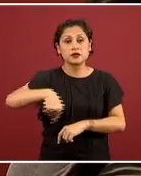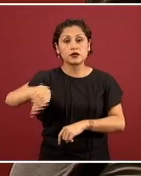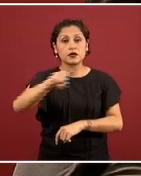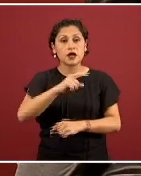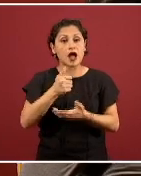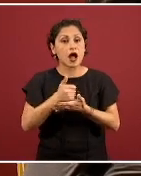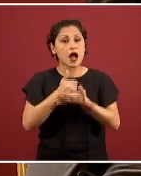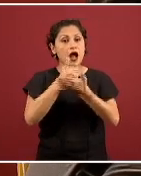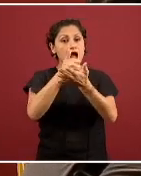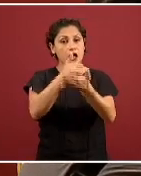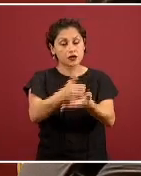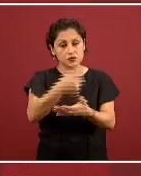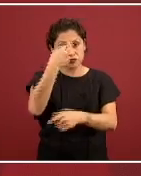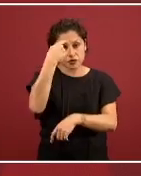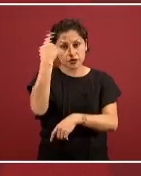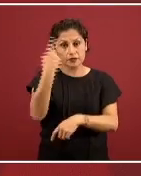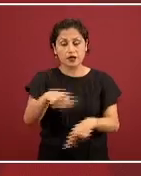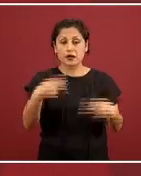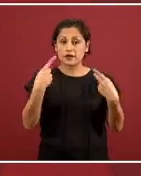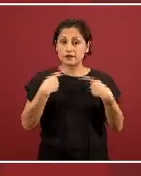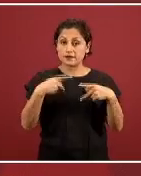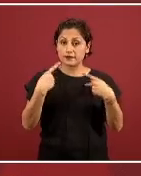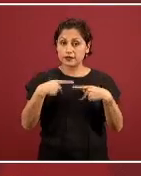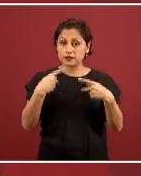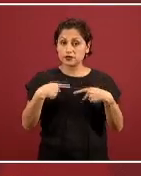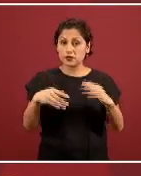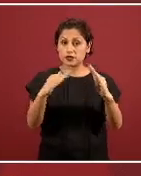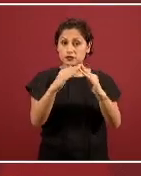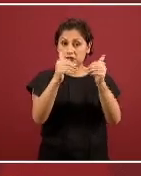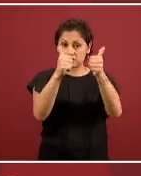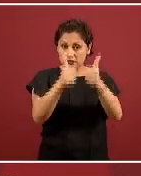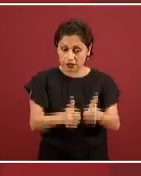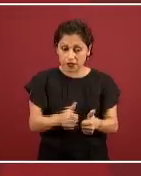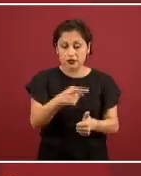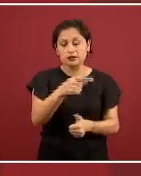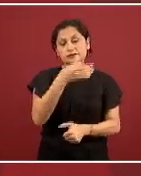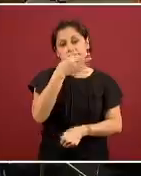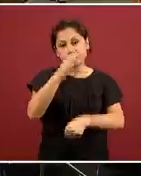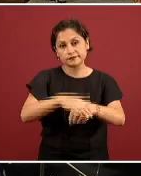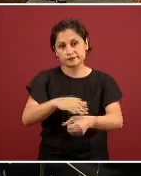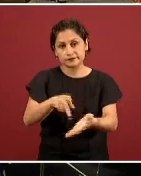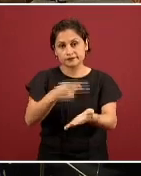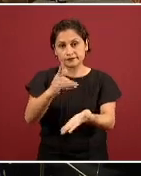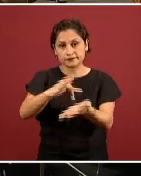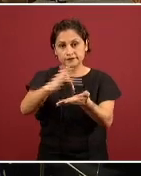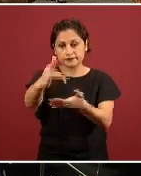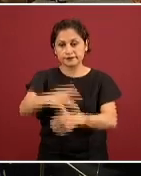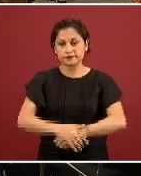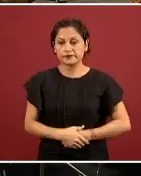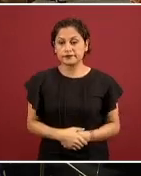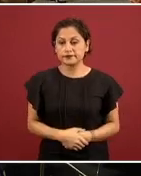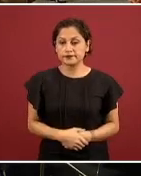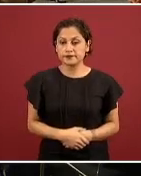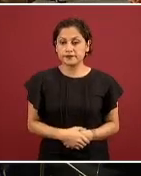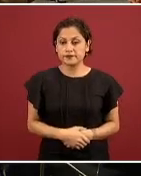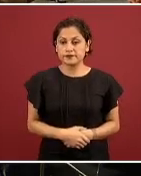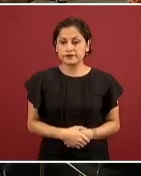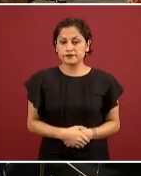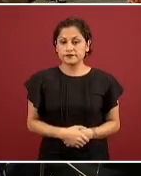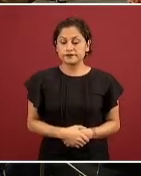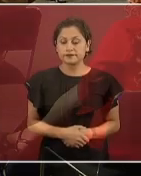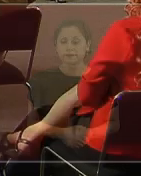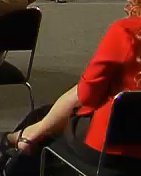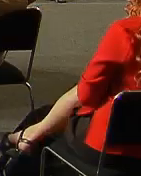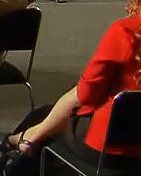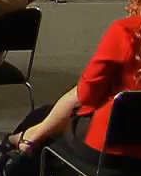facilidades necesarias para que se logre esta suspensión temporal de labores muchas gracias mañana gracias